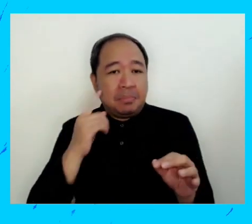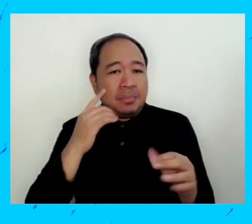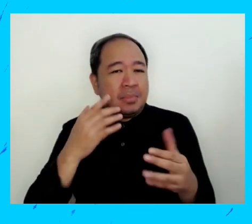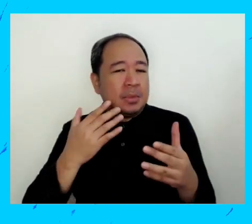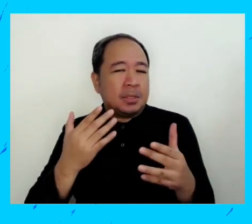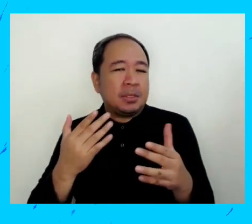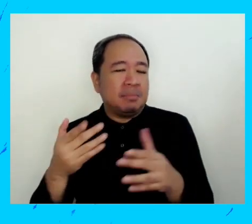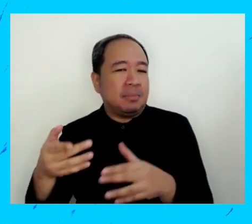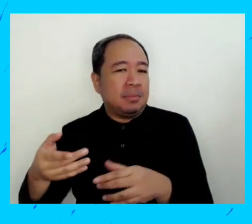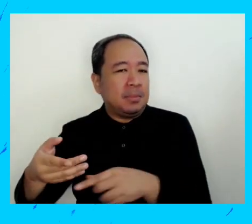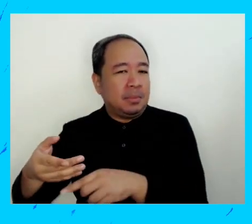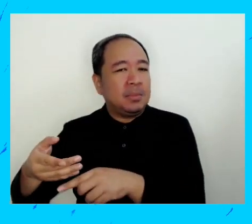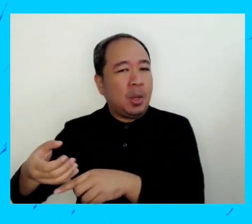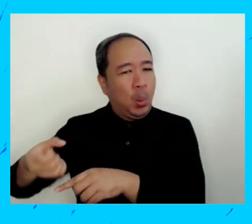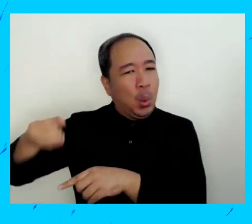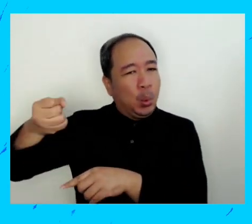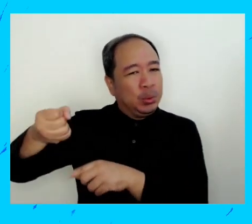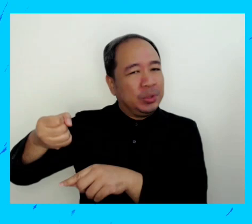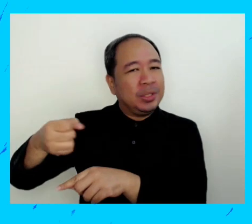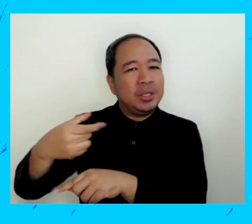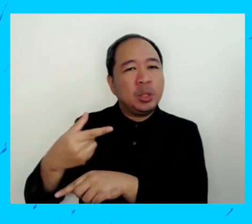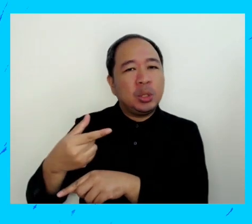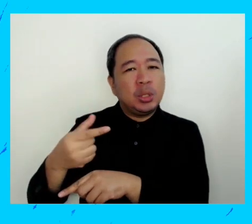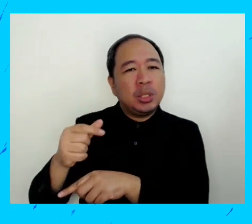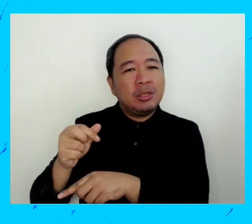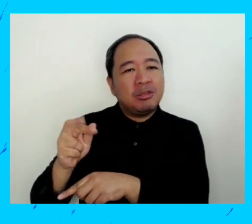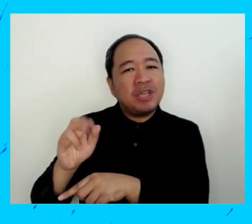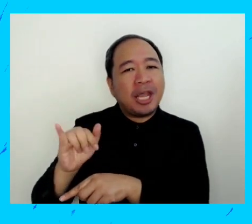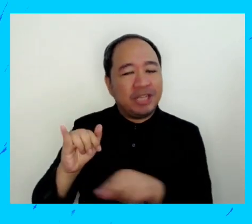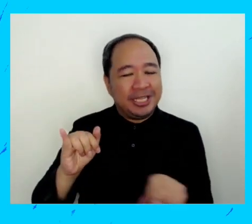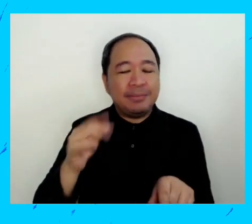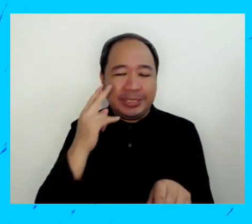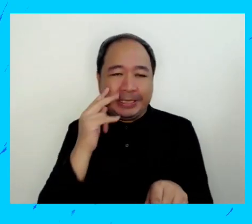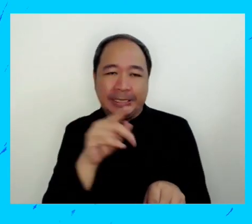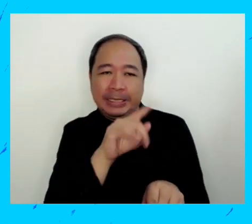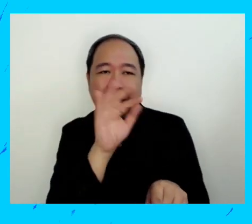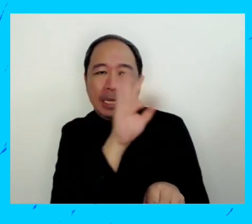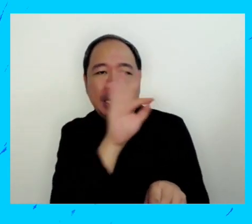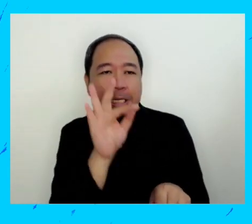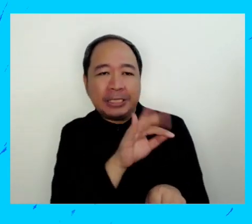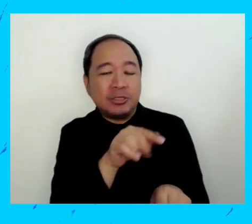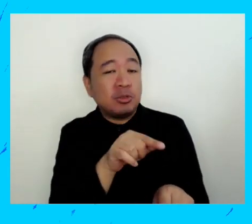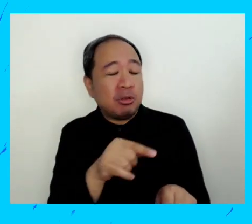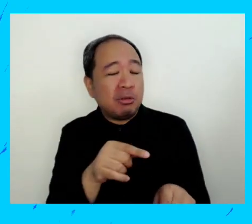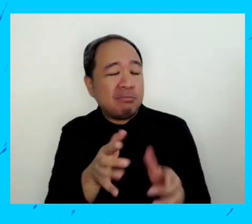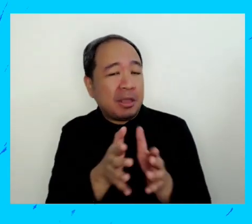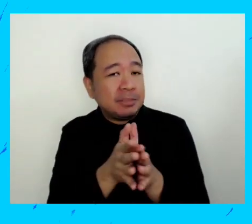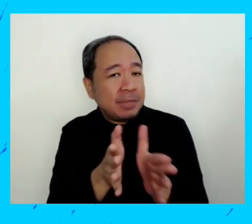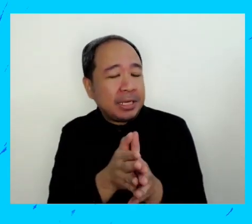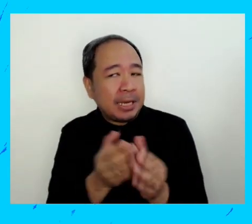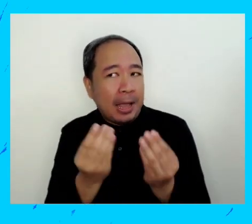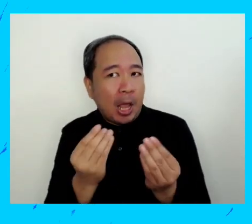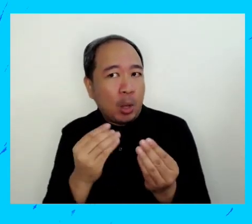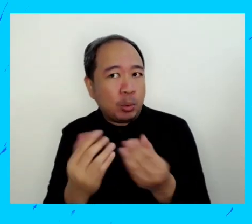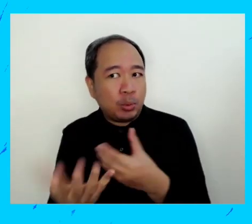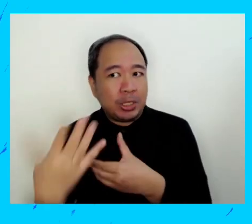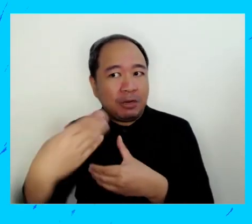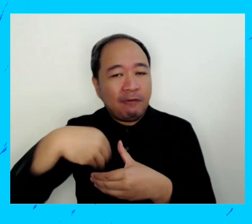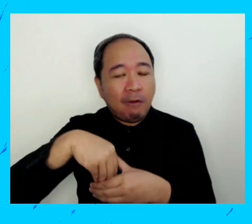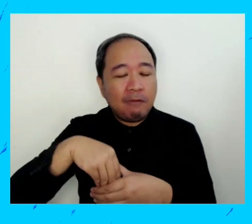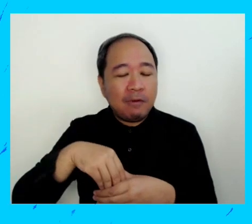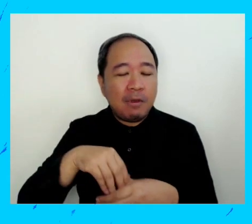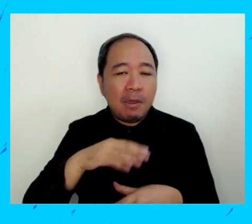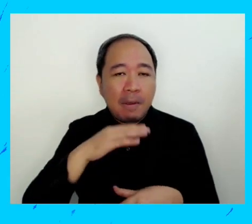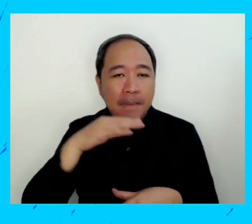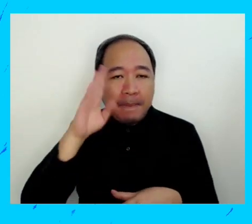Muy bien, no hay problema. Vamos a, bueno, volvemos a Gary. Ya que ya